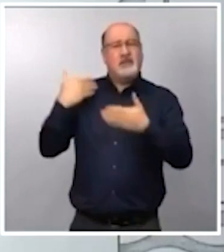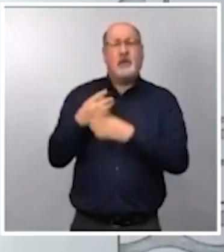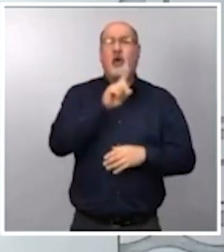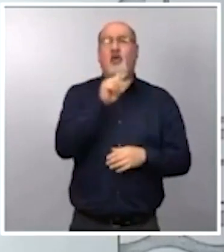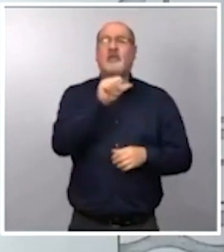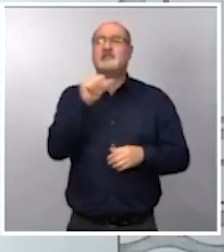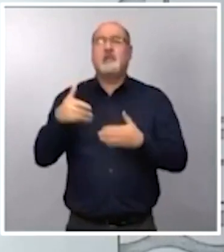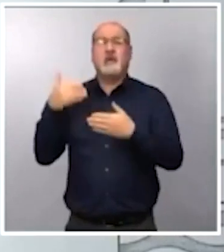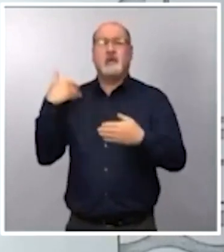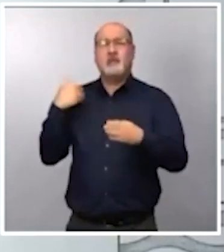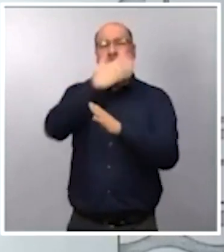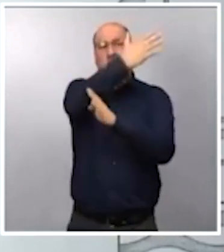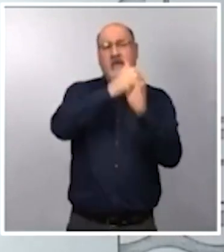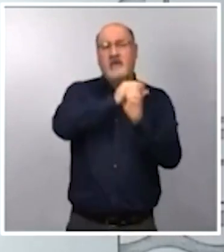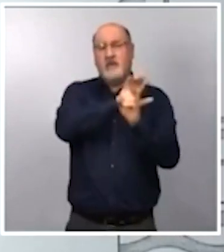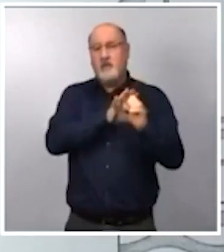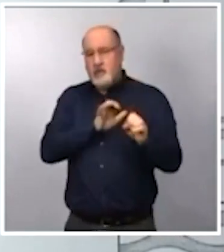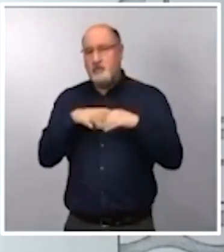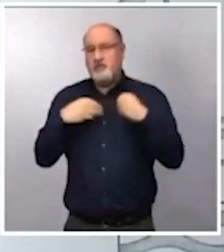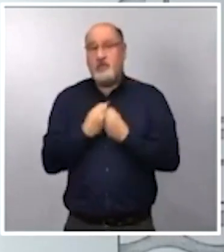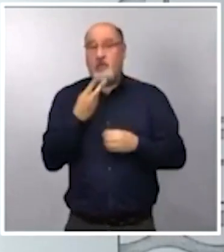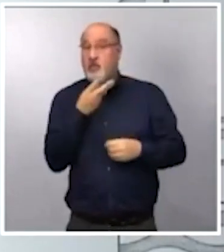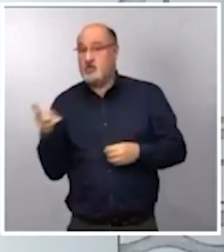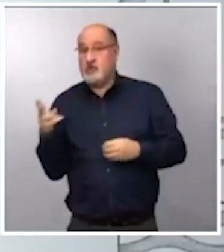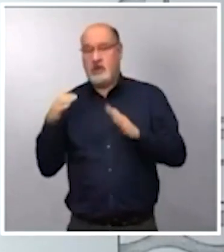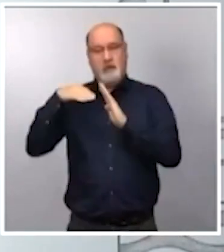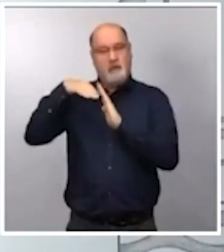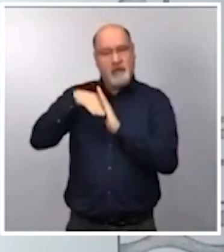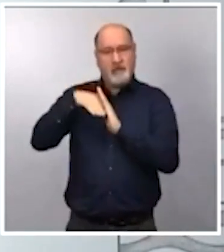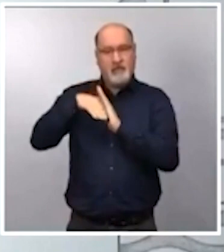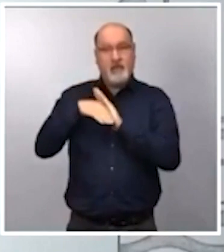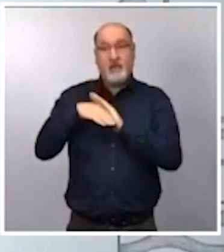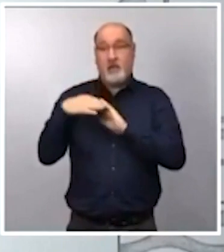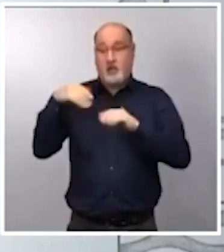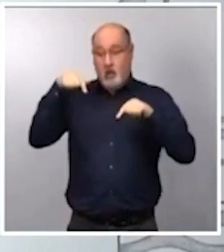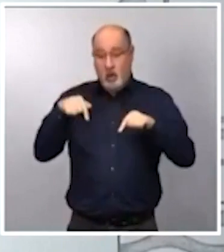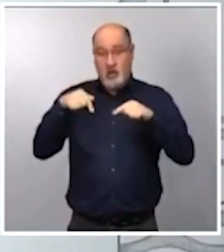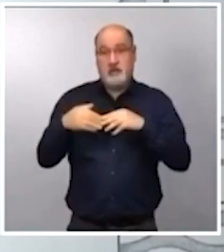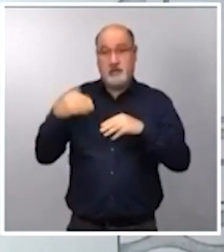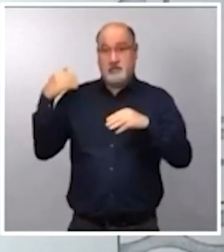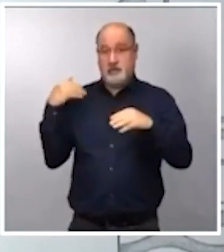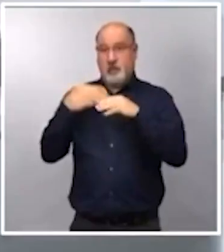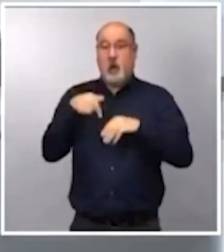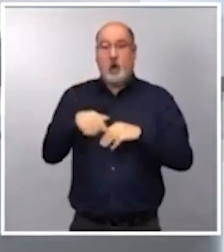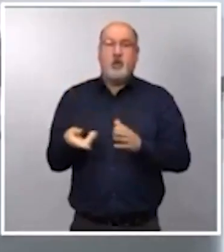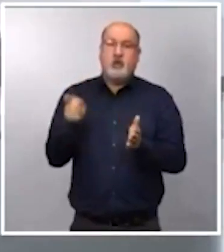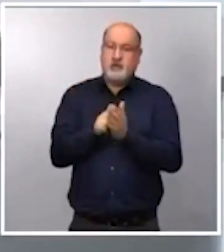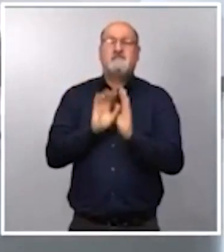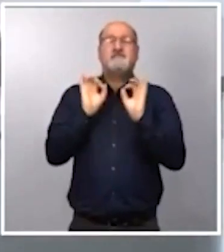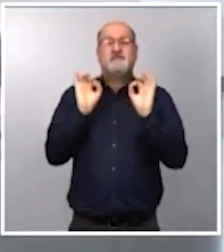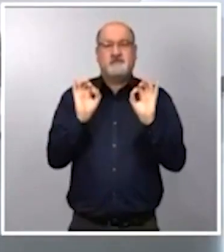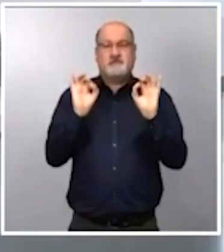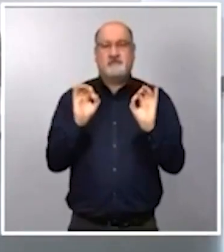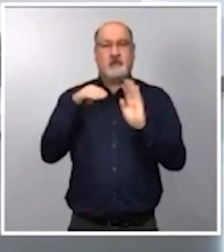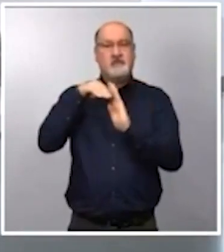acumulada a 14 días fue inferior a la del día de hoy. Y hoy vuelve a suceder. Es necesario,